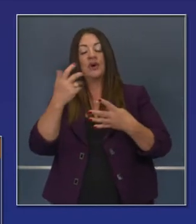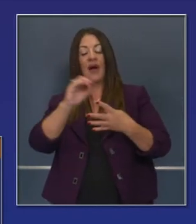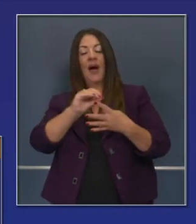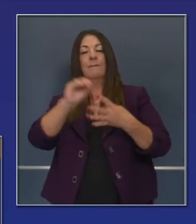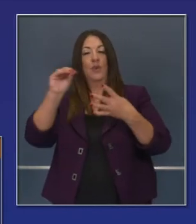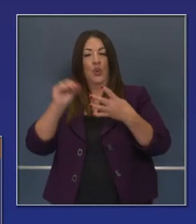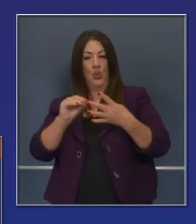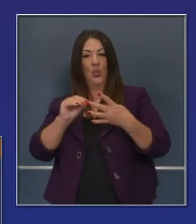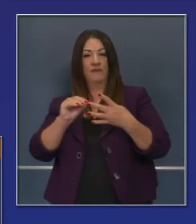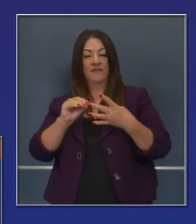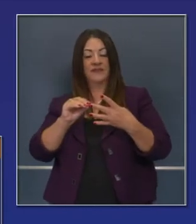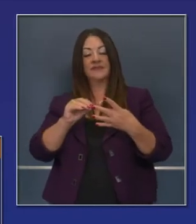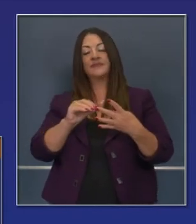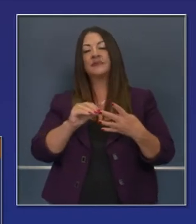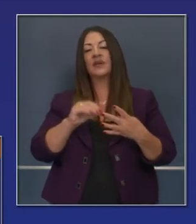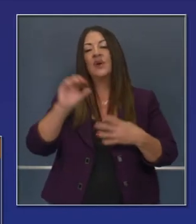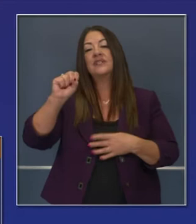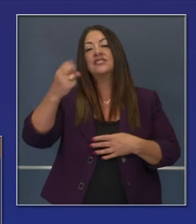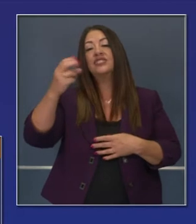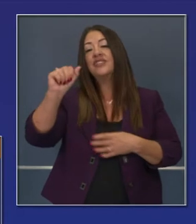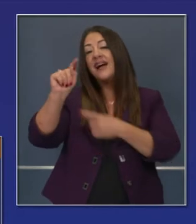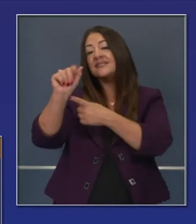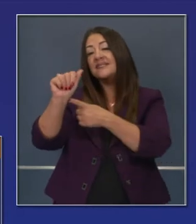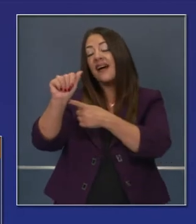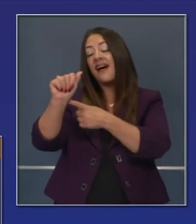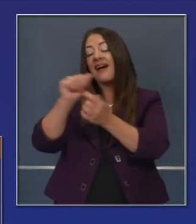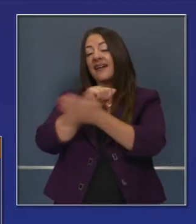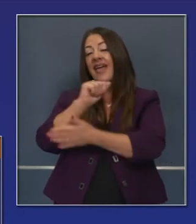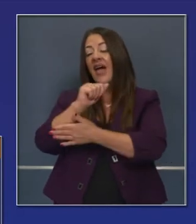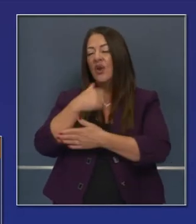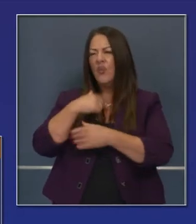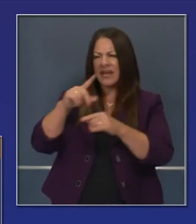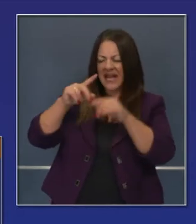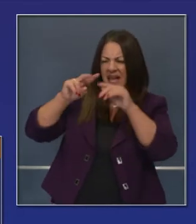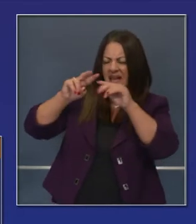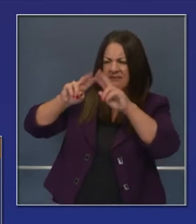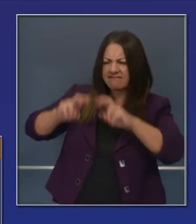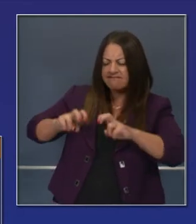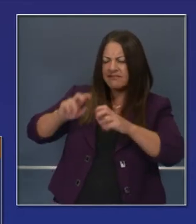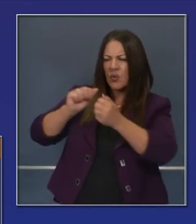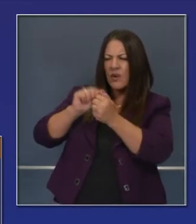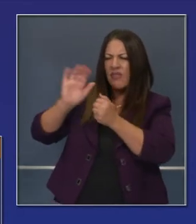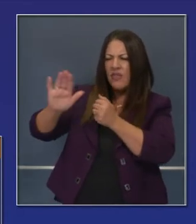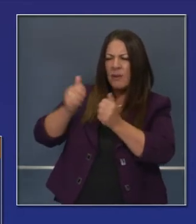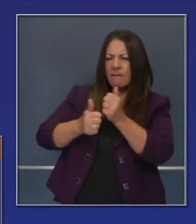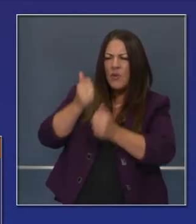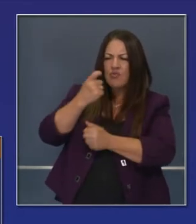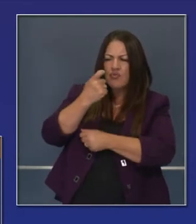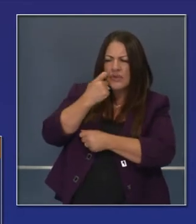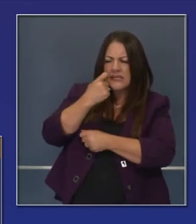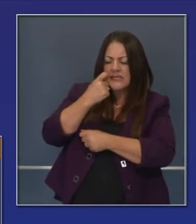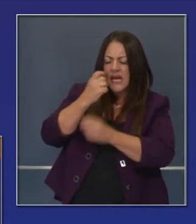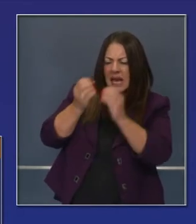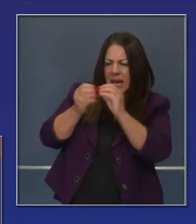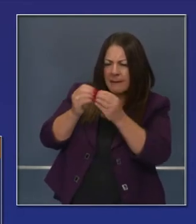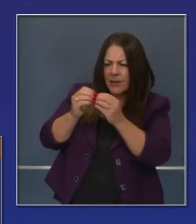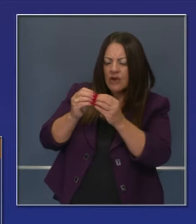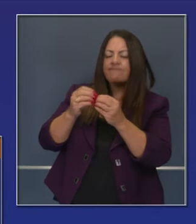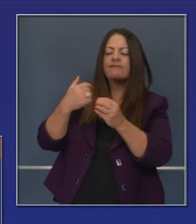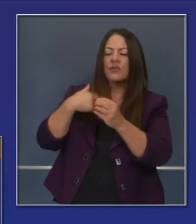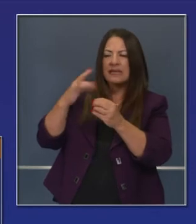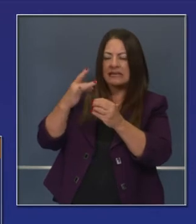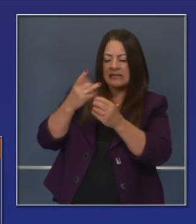avanzan. Shasta, el condado de Shasta, con quien trabajamos estrechamente para ver sus recientes datos.